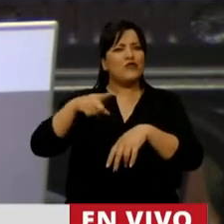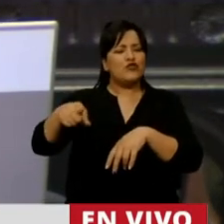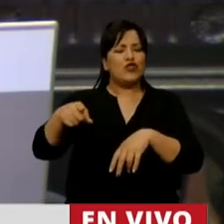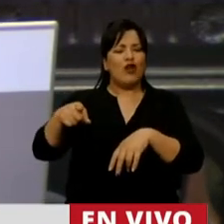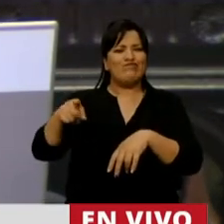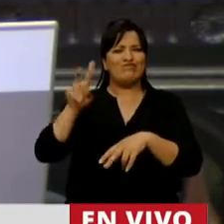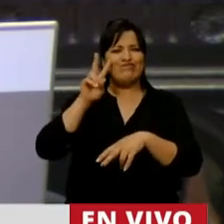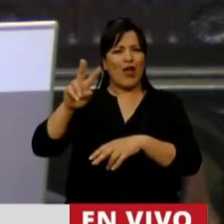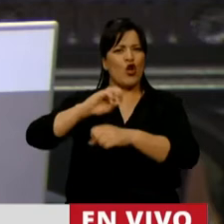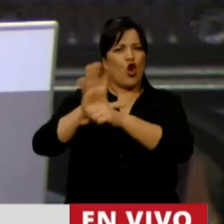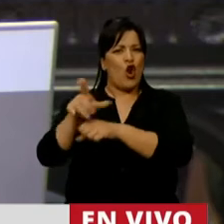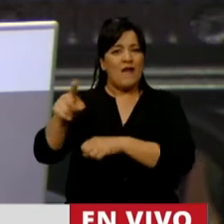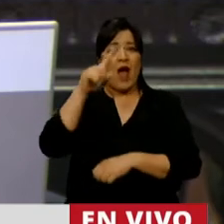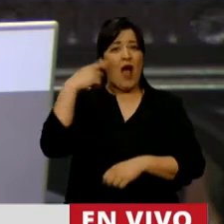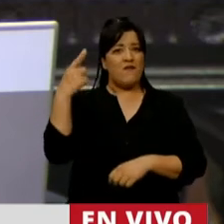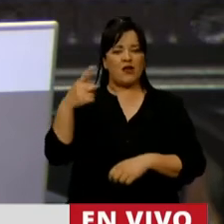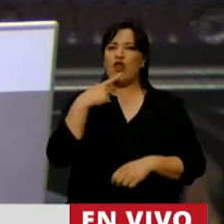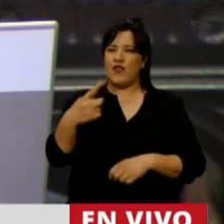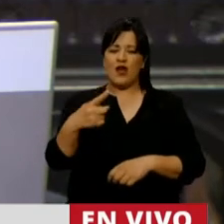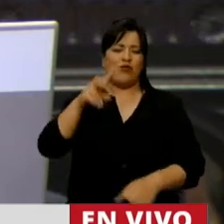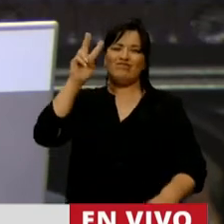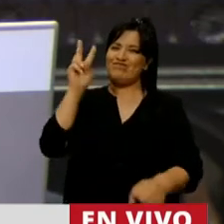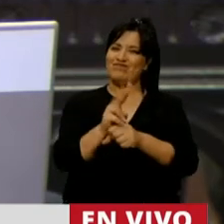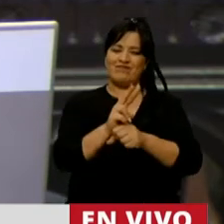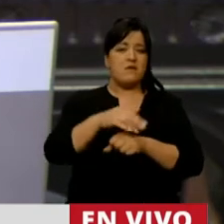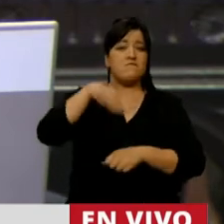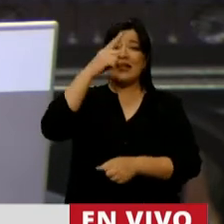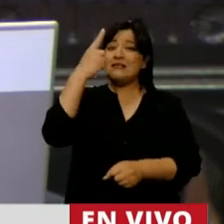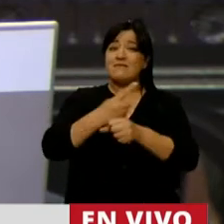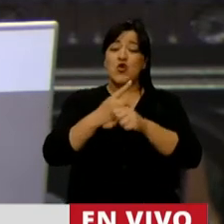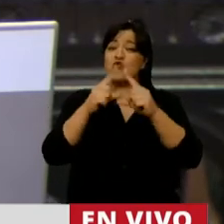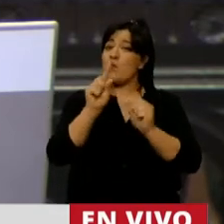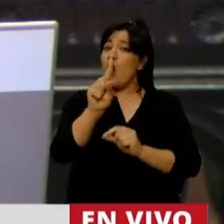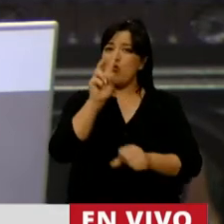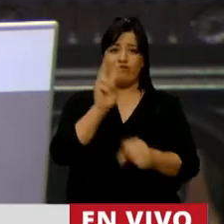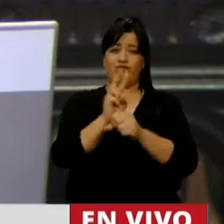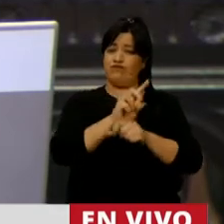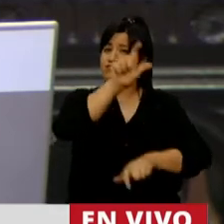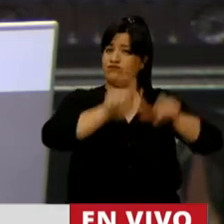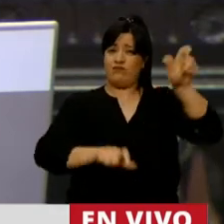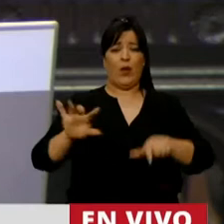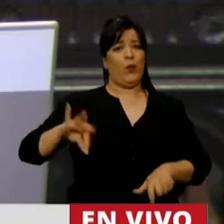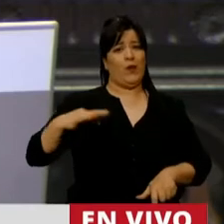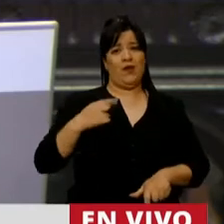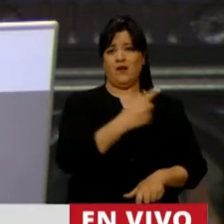situación dijo la prioridad es proteger la vida de los argentinos y las argentinas y eso fue lo que hizo.